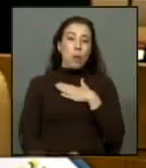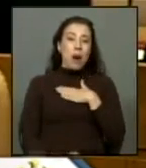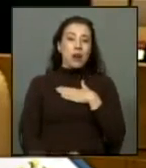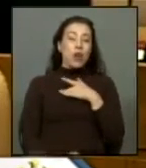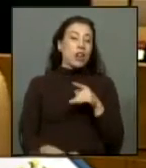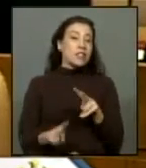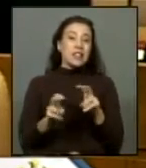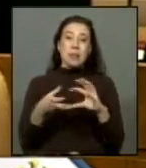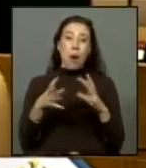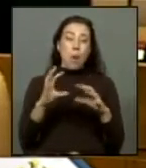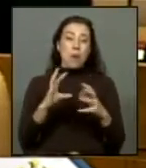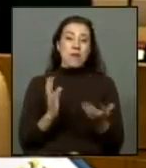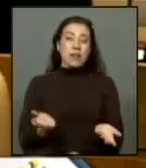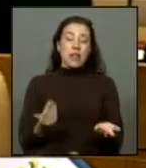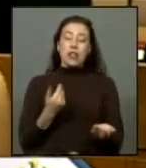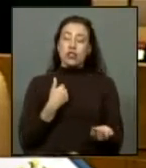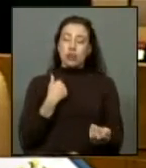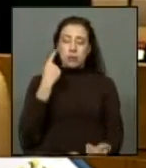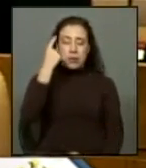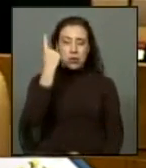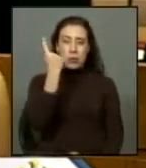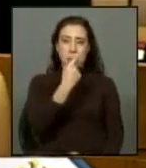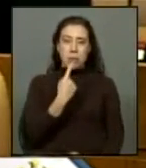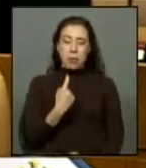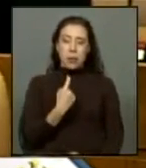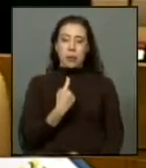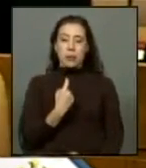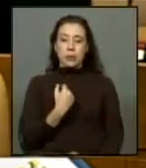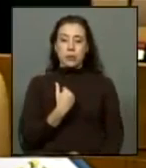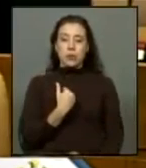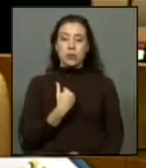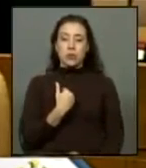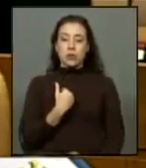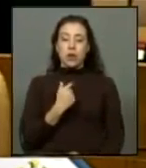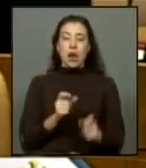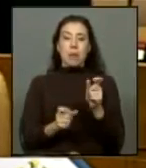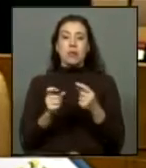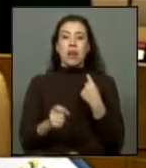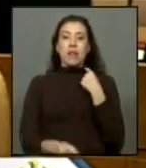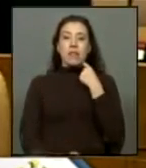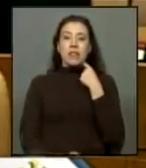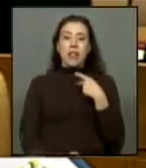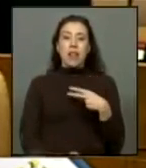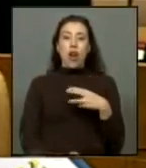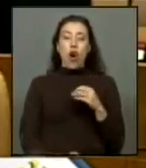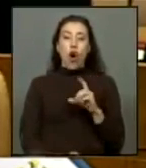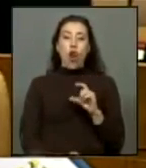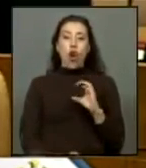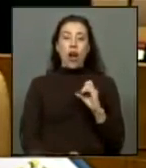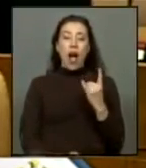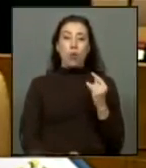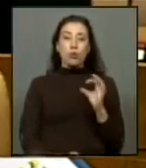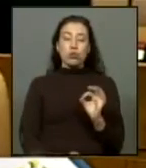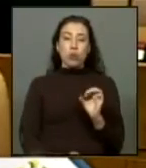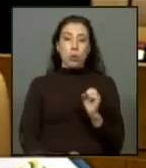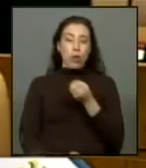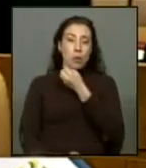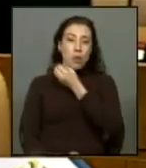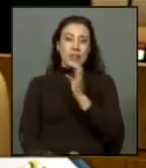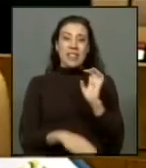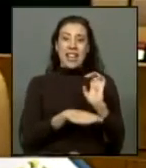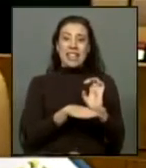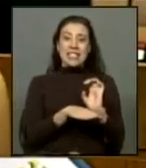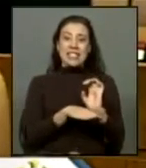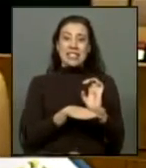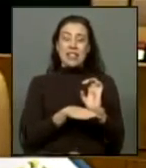día son universales yo me pregunto acaso a los que son víctimas del holocausto nazi ¿hay alguna forma de decirle que el estado